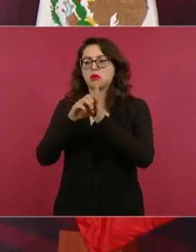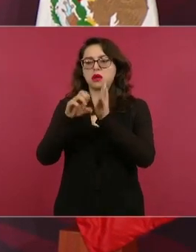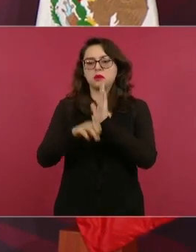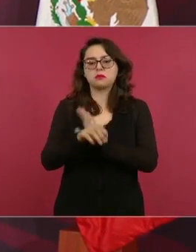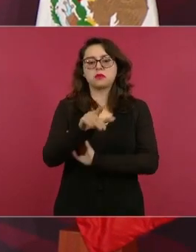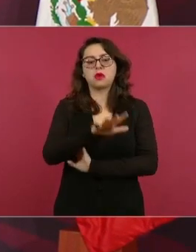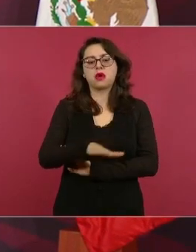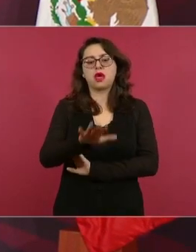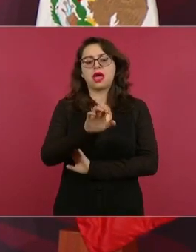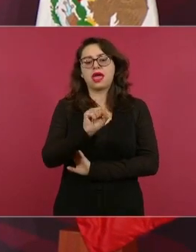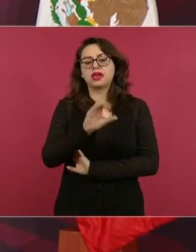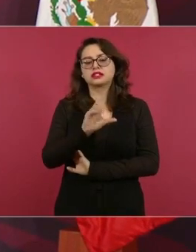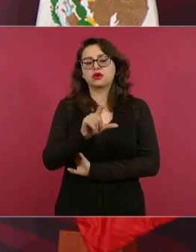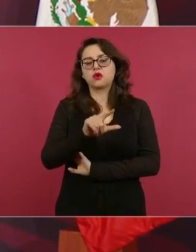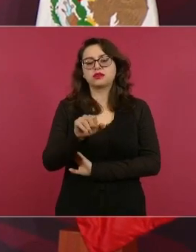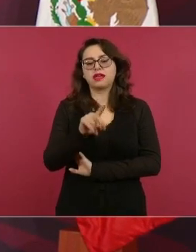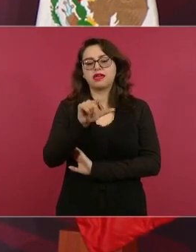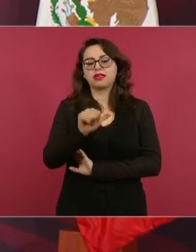y medio